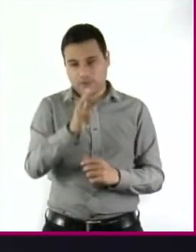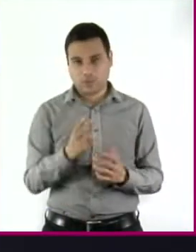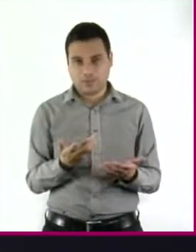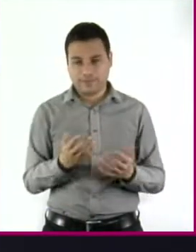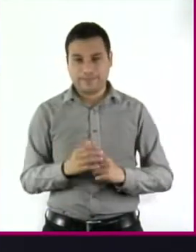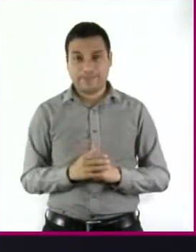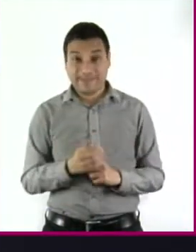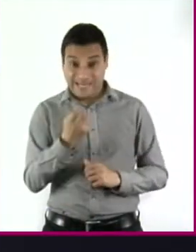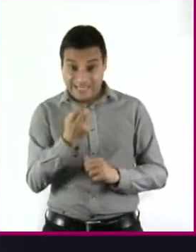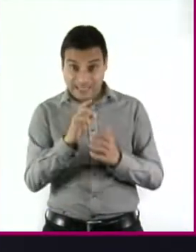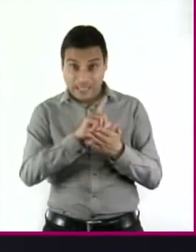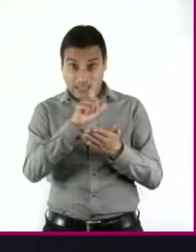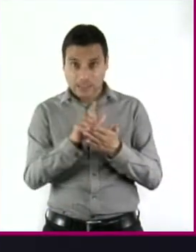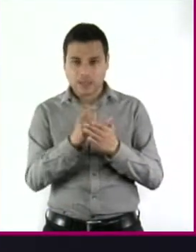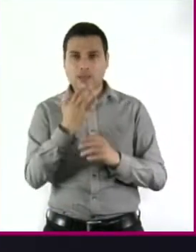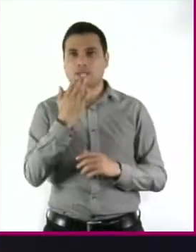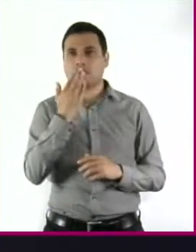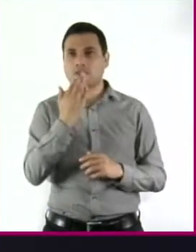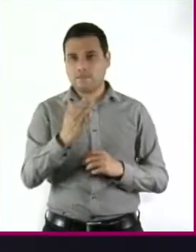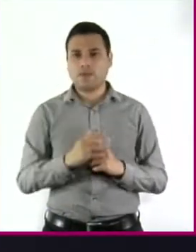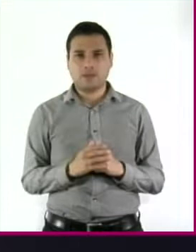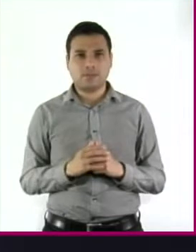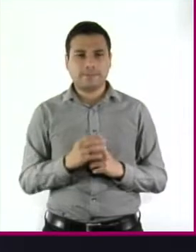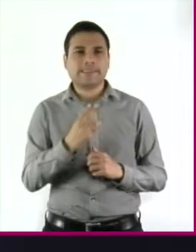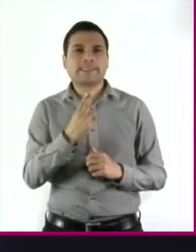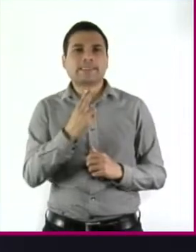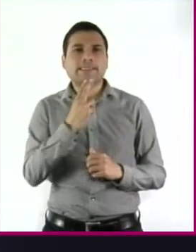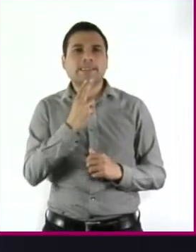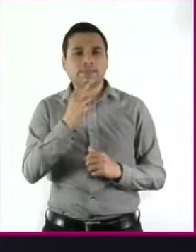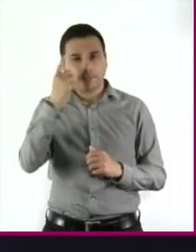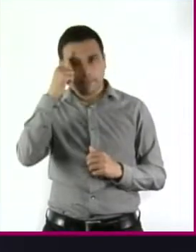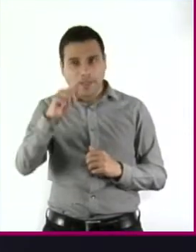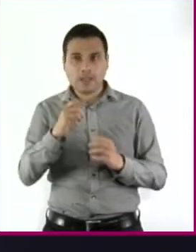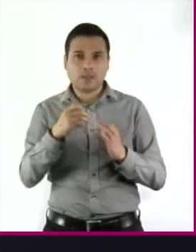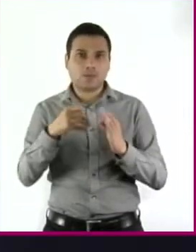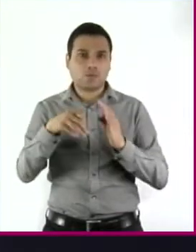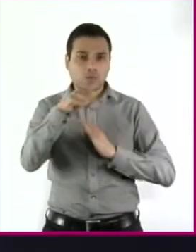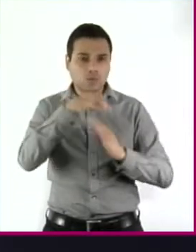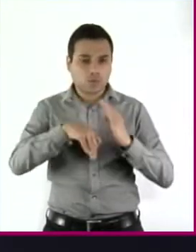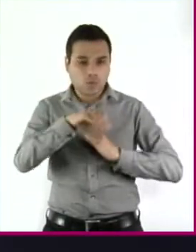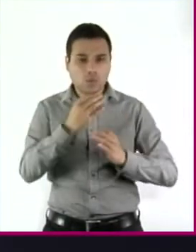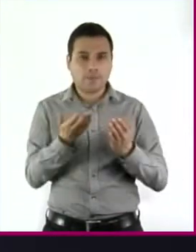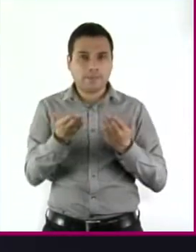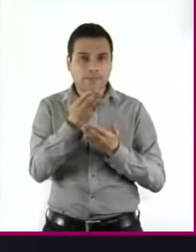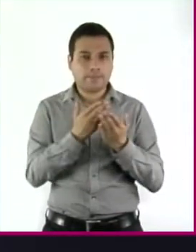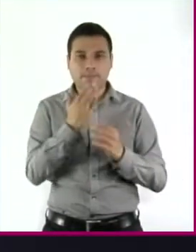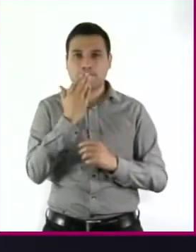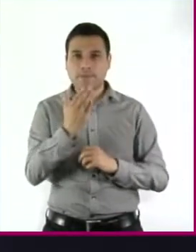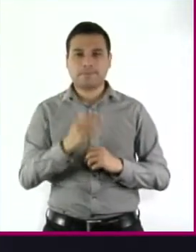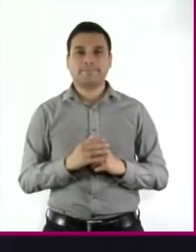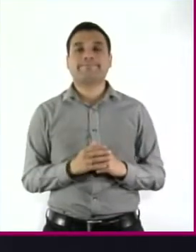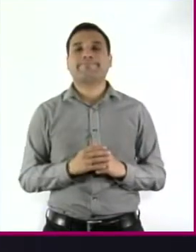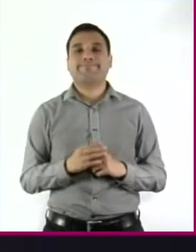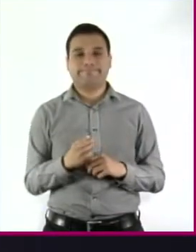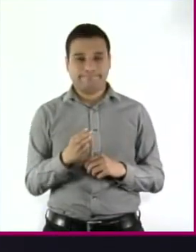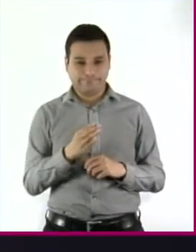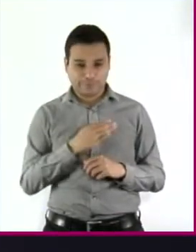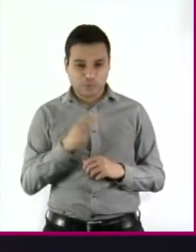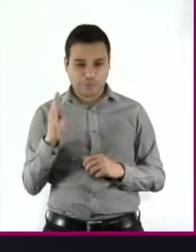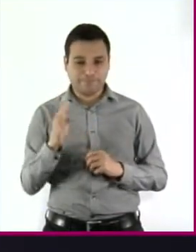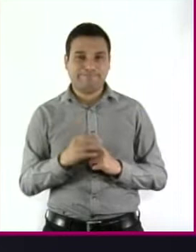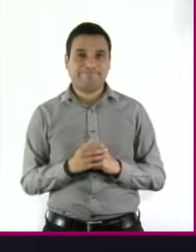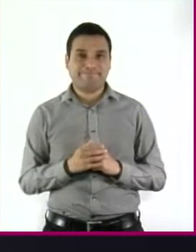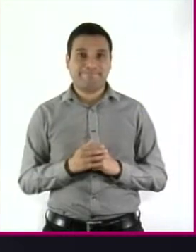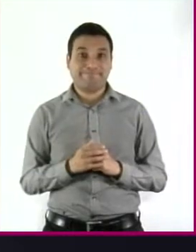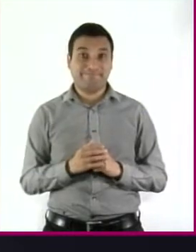Esas leyes nos parecen aceptables y nos ayudan a convivir en sociedad y por eso las respetamos. Bueno, ¿ya sabes